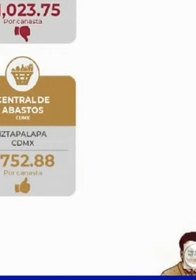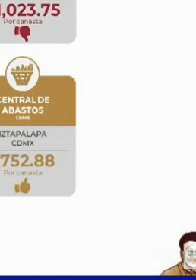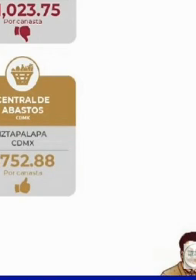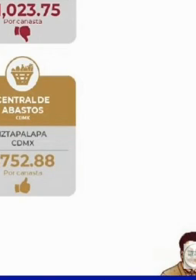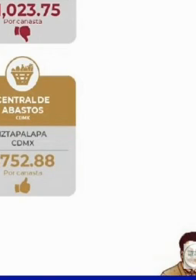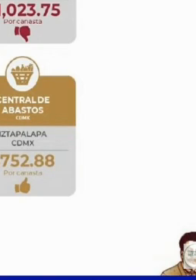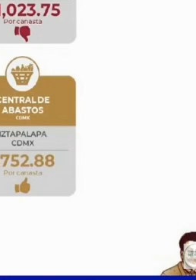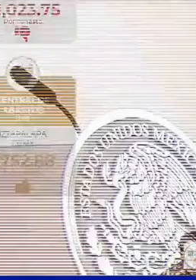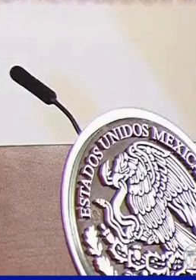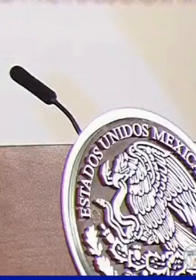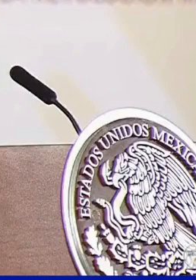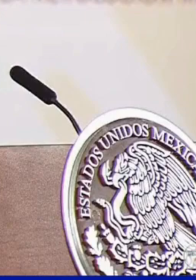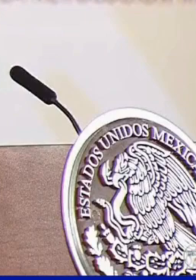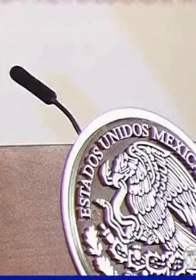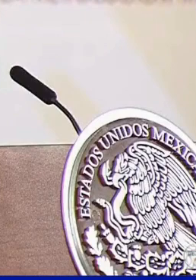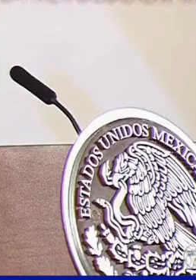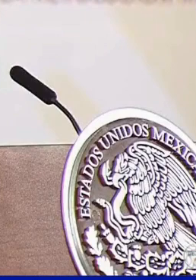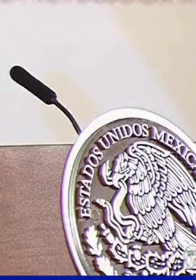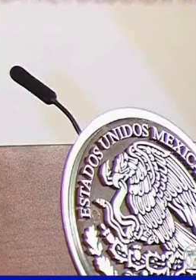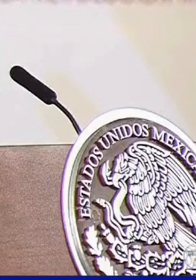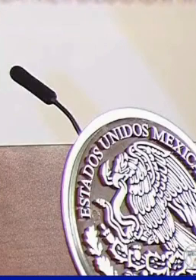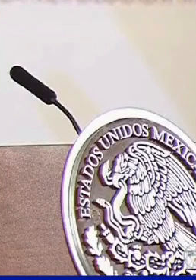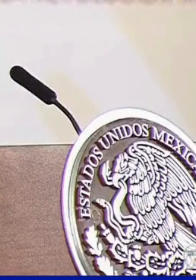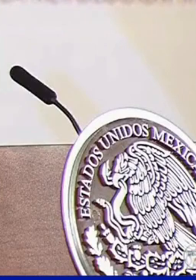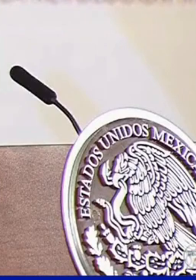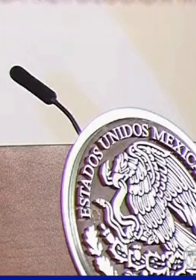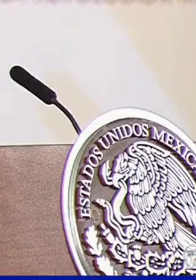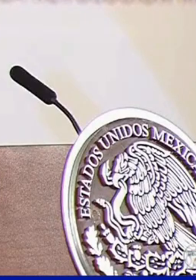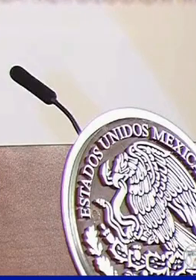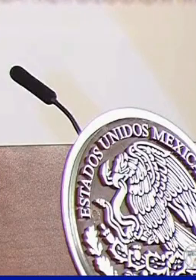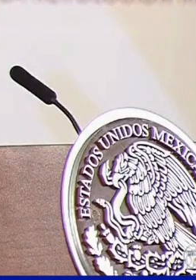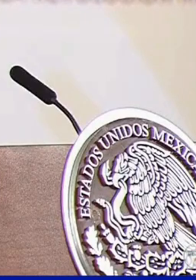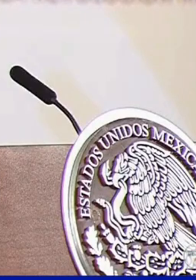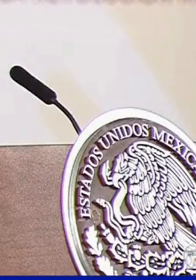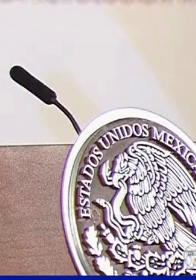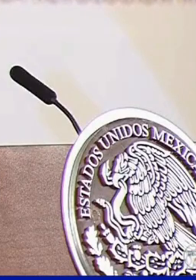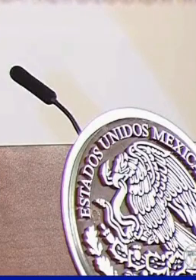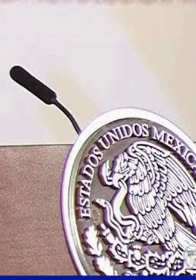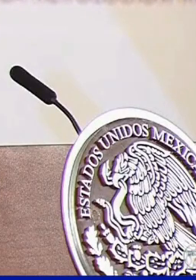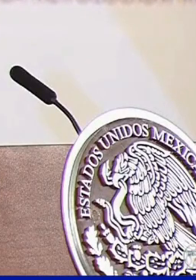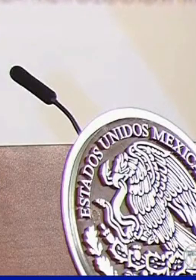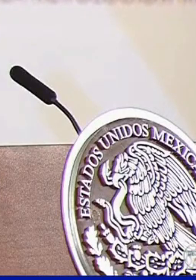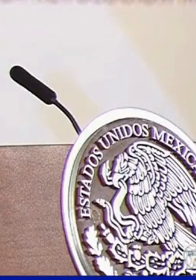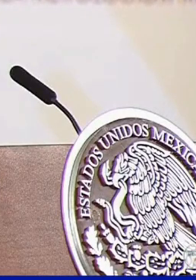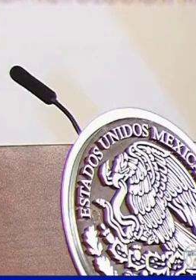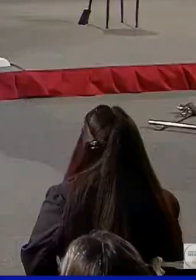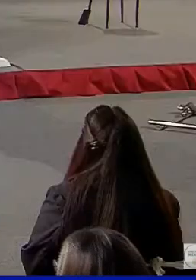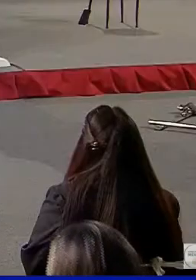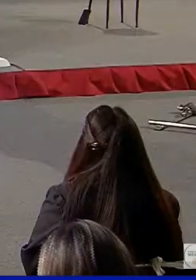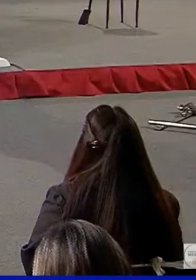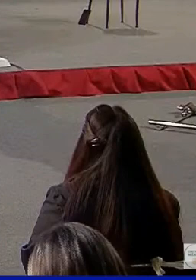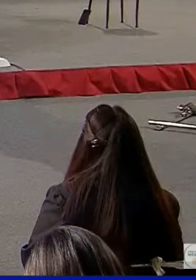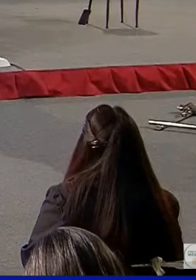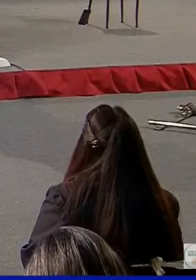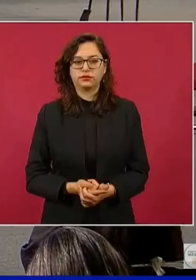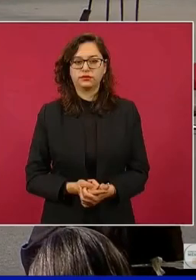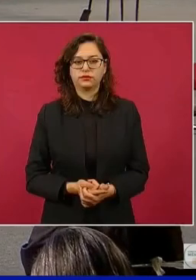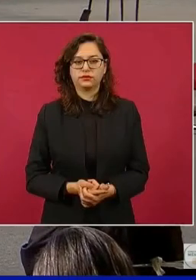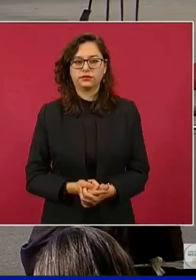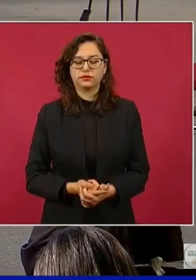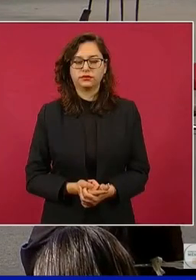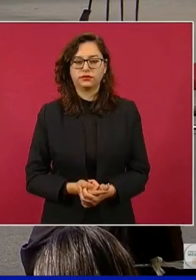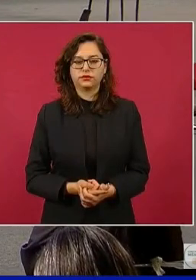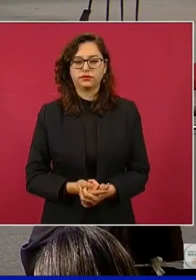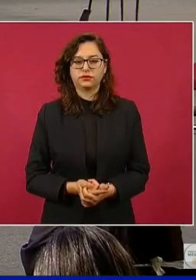constatar, cuando empezamos a informar en diciembre de este tema andaba arriba de los mil pesos, mil